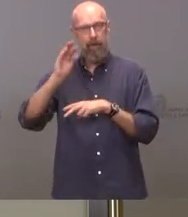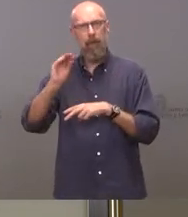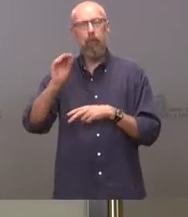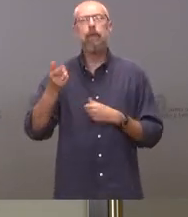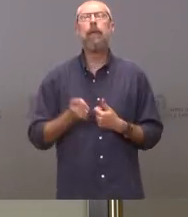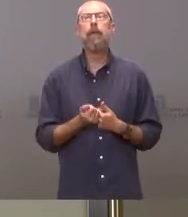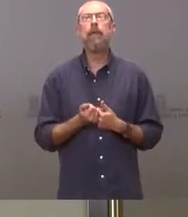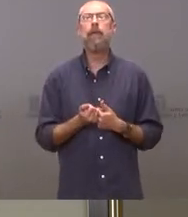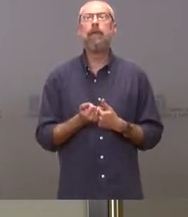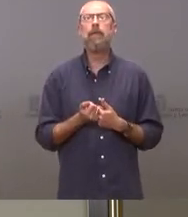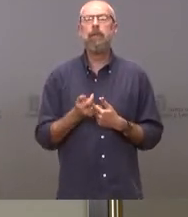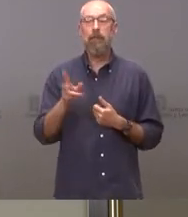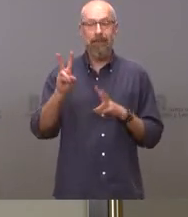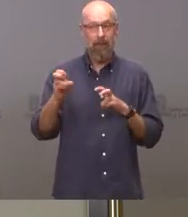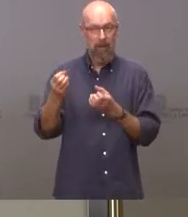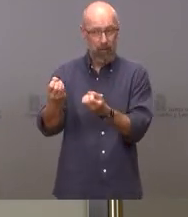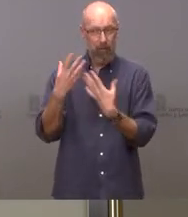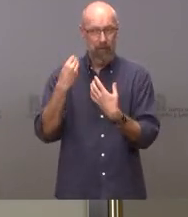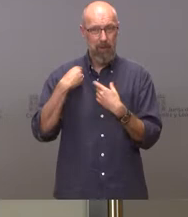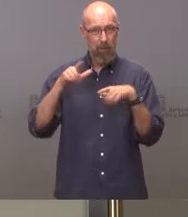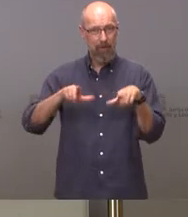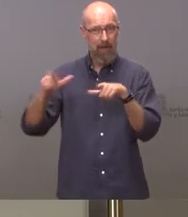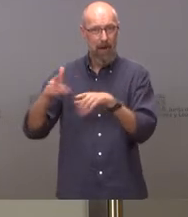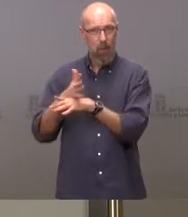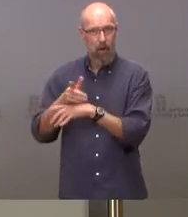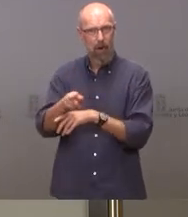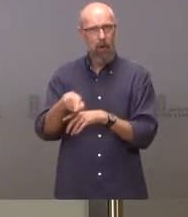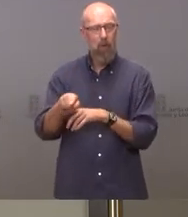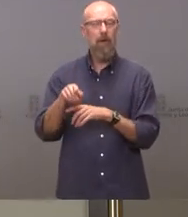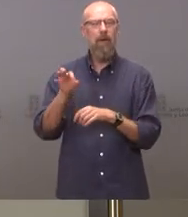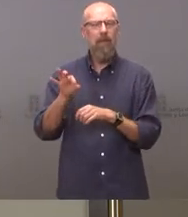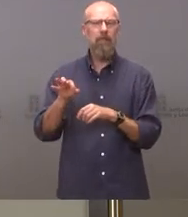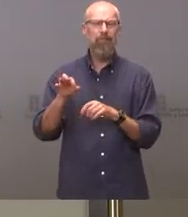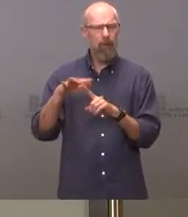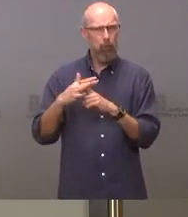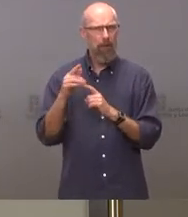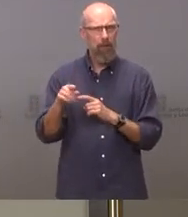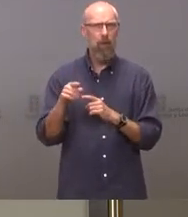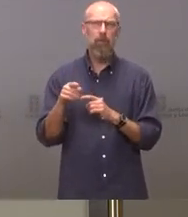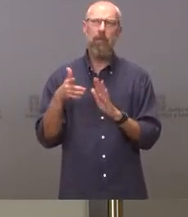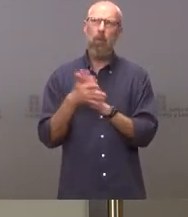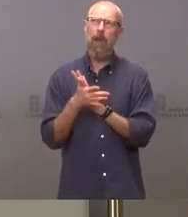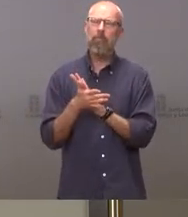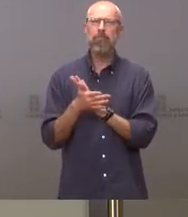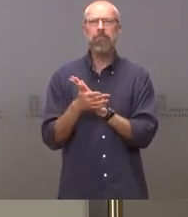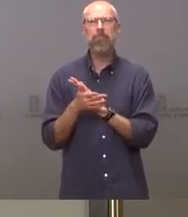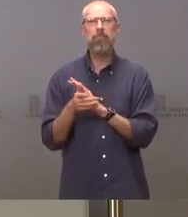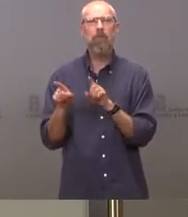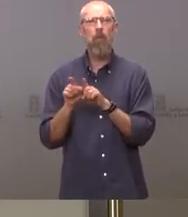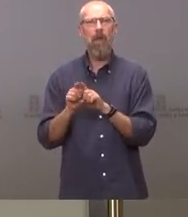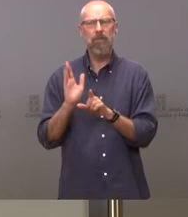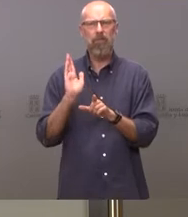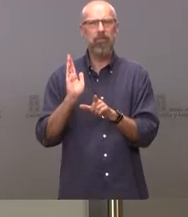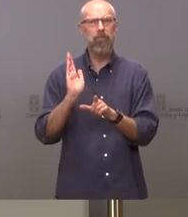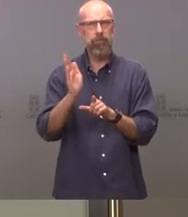lo que nos ha anunciado de las salas de juego. ¿No es un poco esta situación penalizar a un sector que ya ha sido,